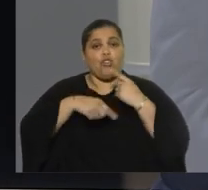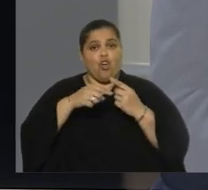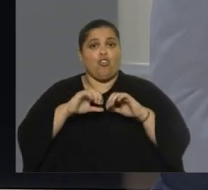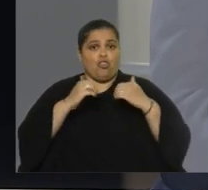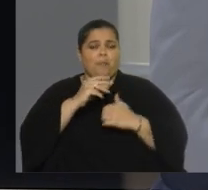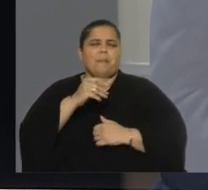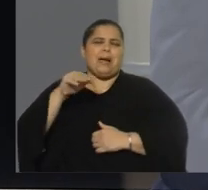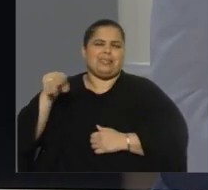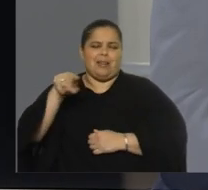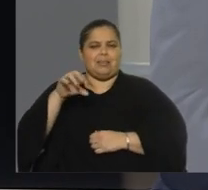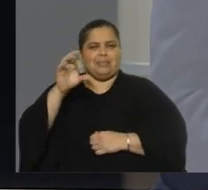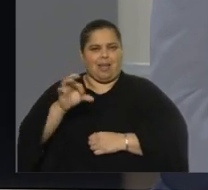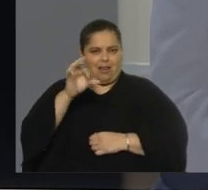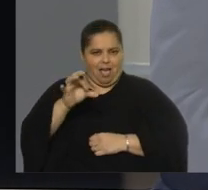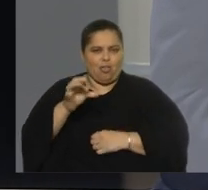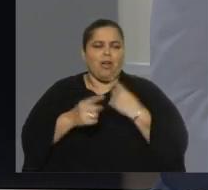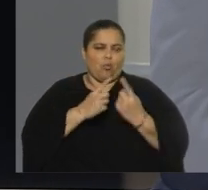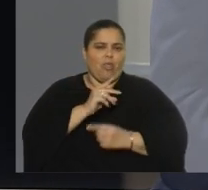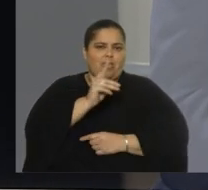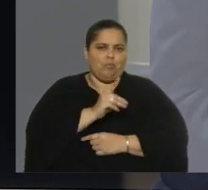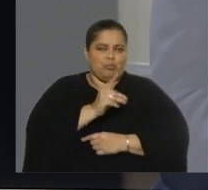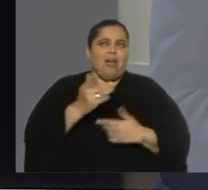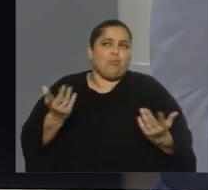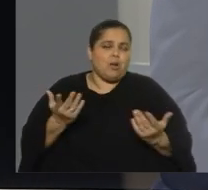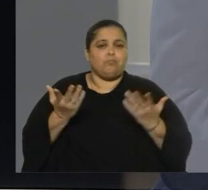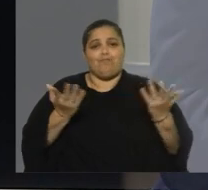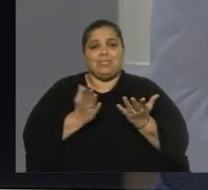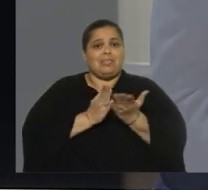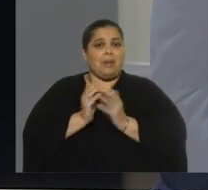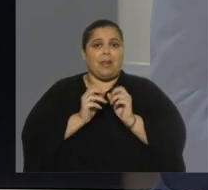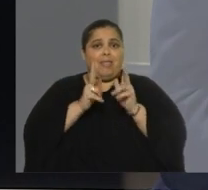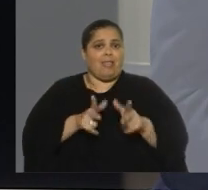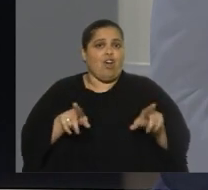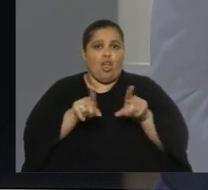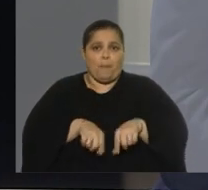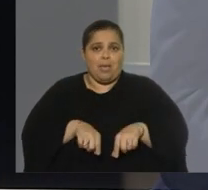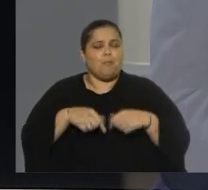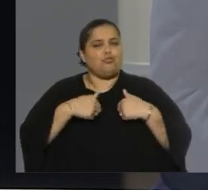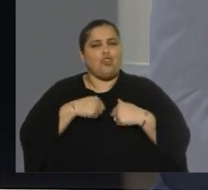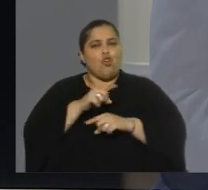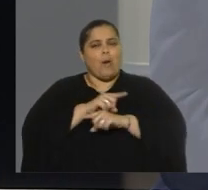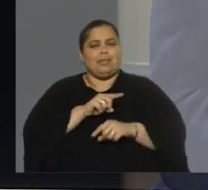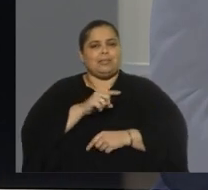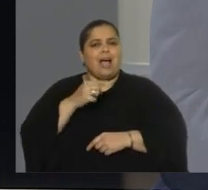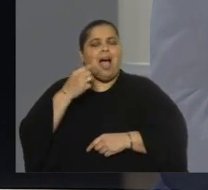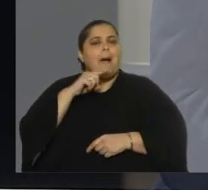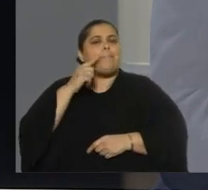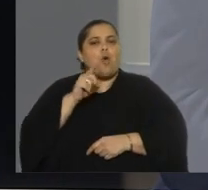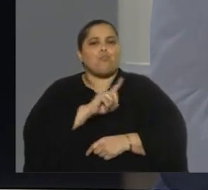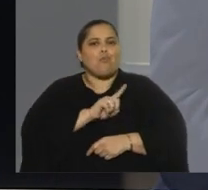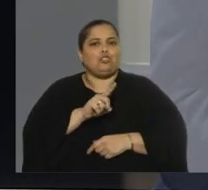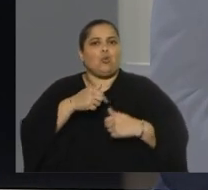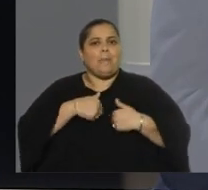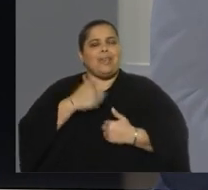sobre todo en el Senado, pero en Cámara de Diputados también. Y yo siempre digo lo mismo. No es que yo lo haga a propósito, a mí el Frente me